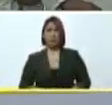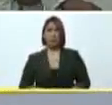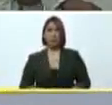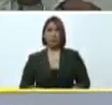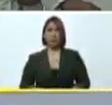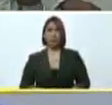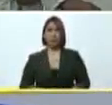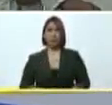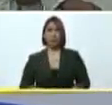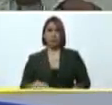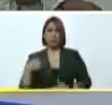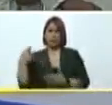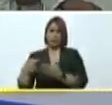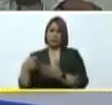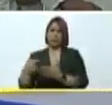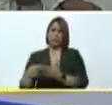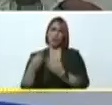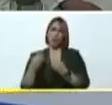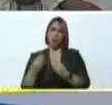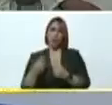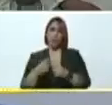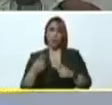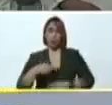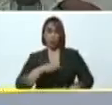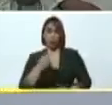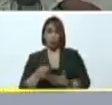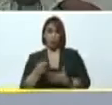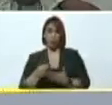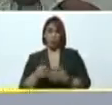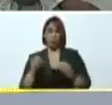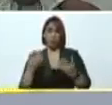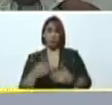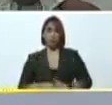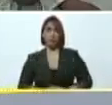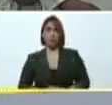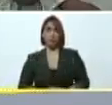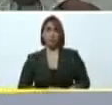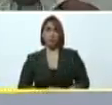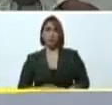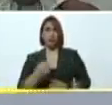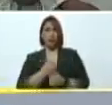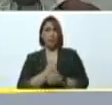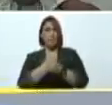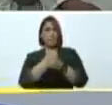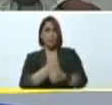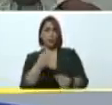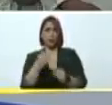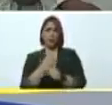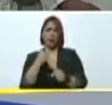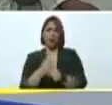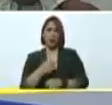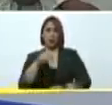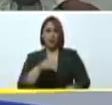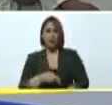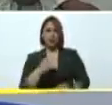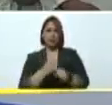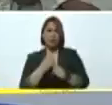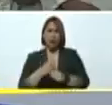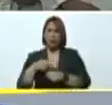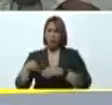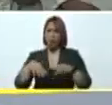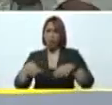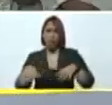de aquí para completar dos centavos pero lo invertimos y lo logramos con amor trabajando aquí trabajando allá